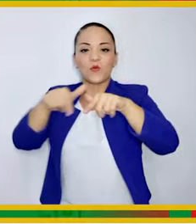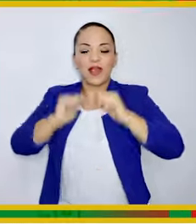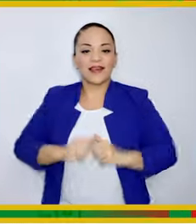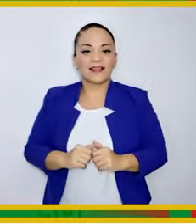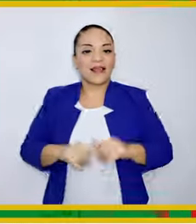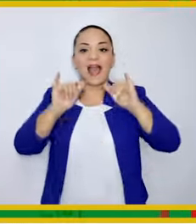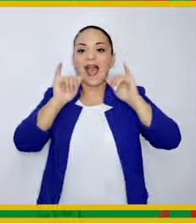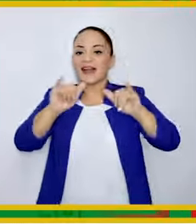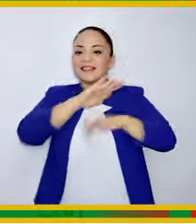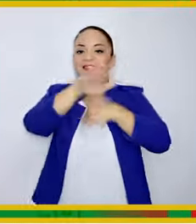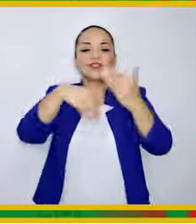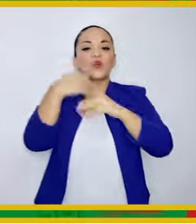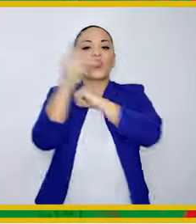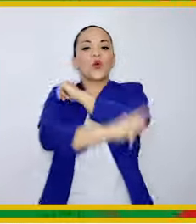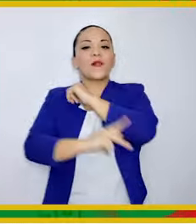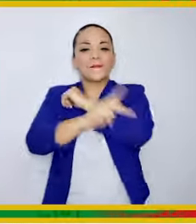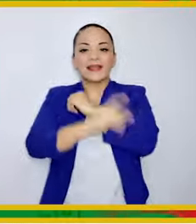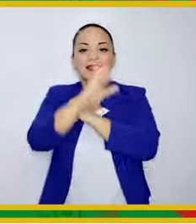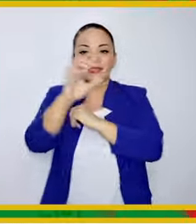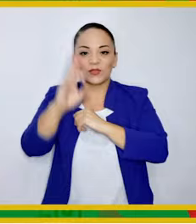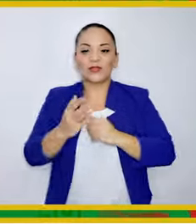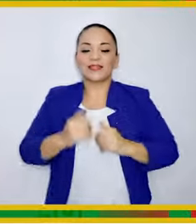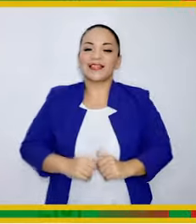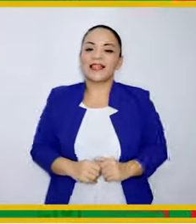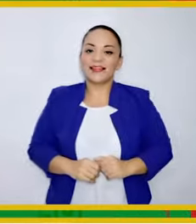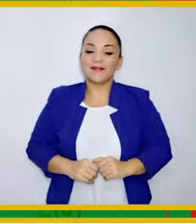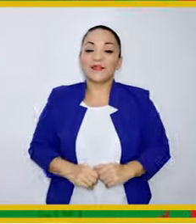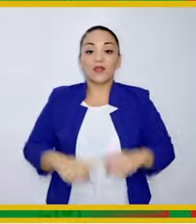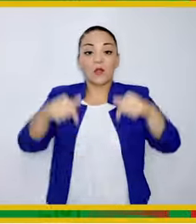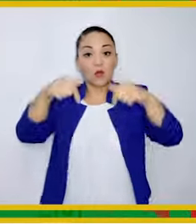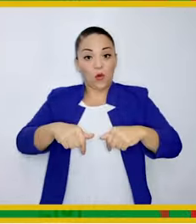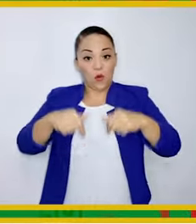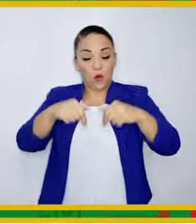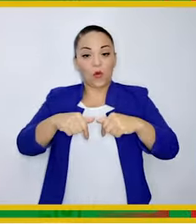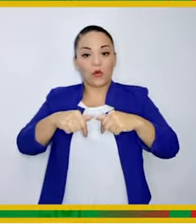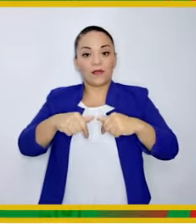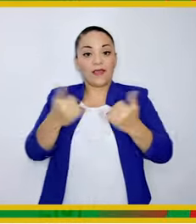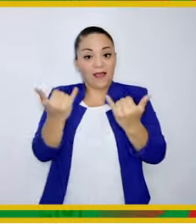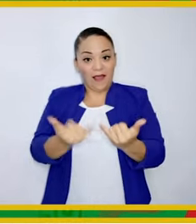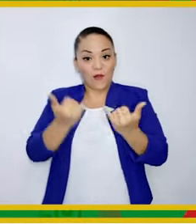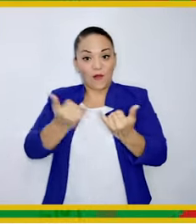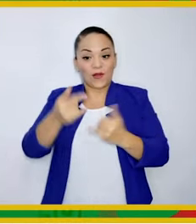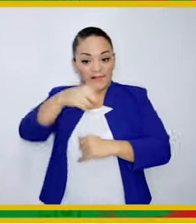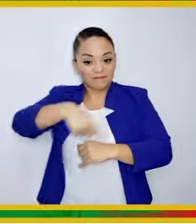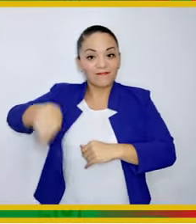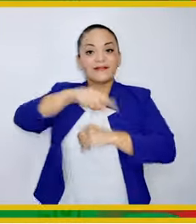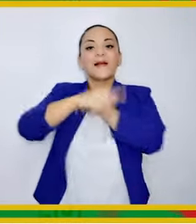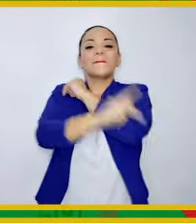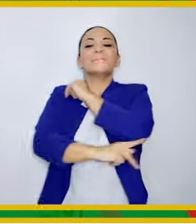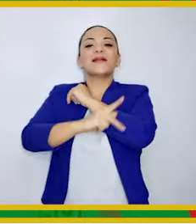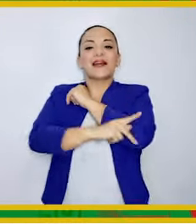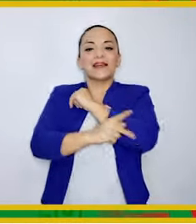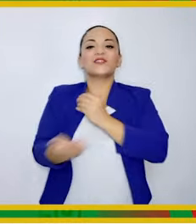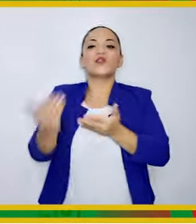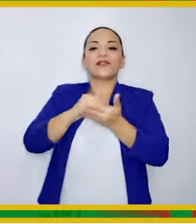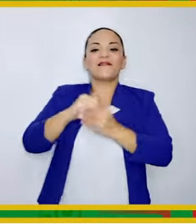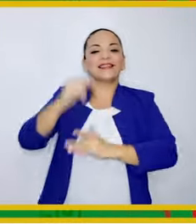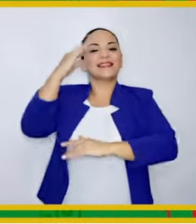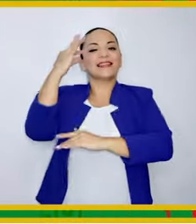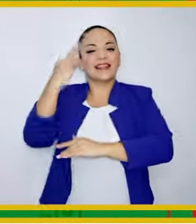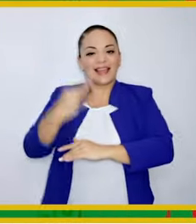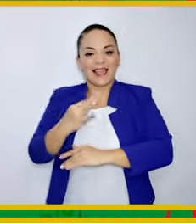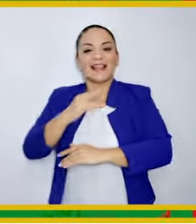Y así para toda Costa Rica Porque hoy somos un país Que